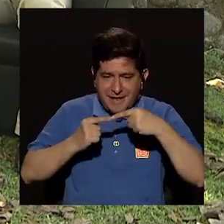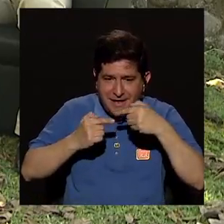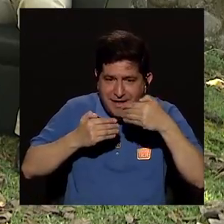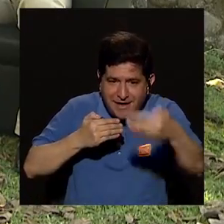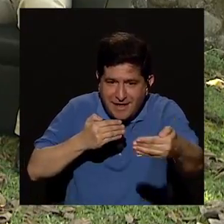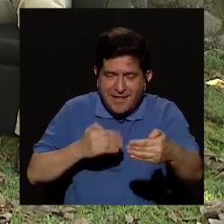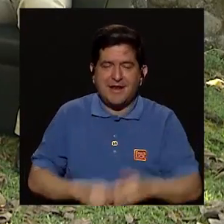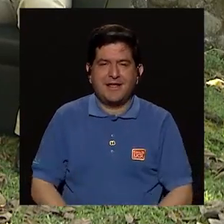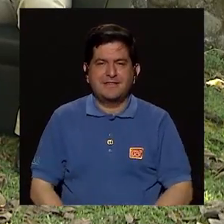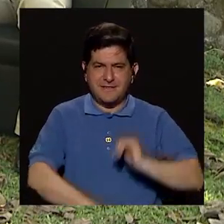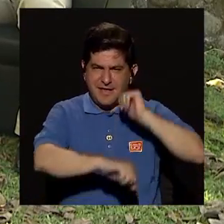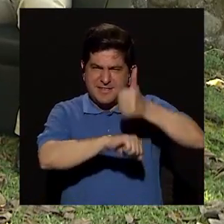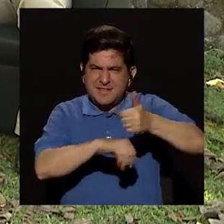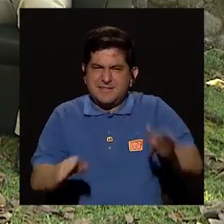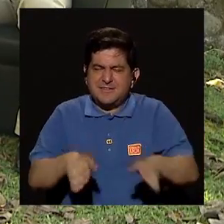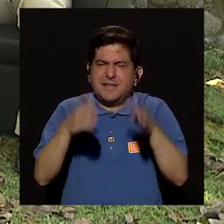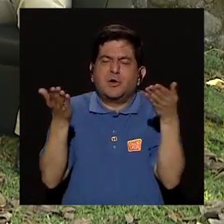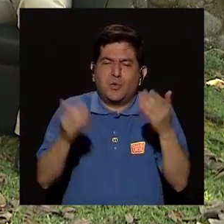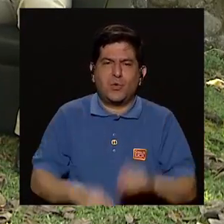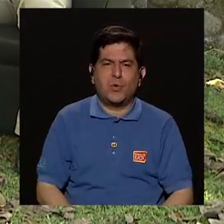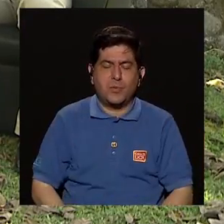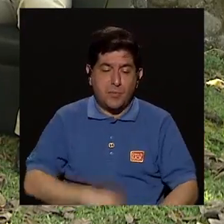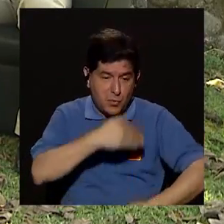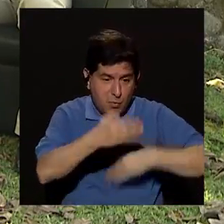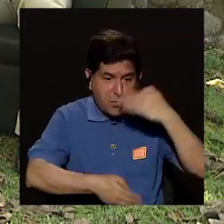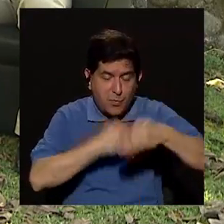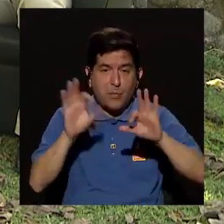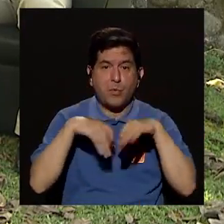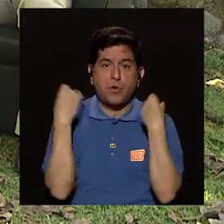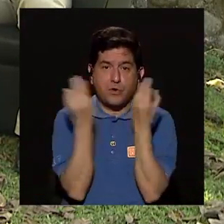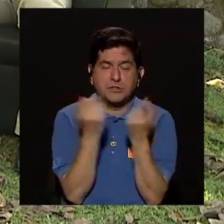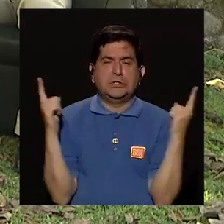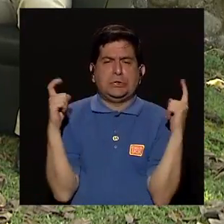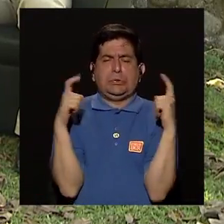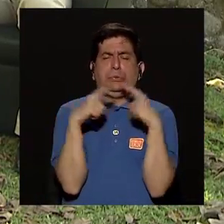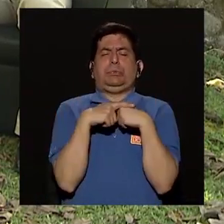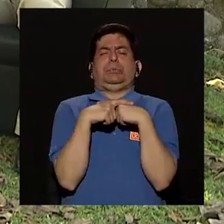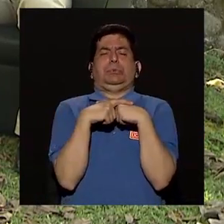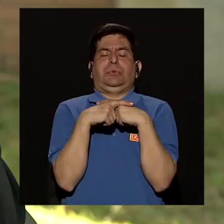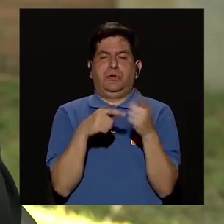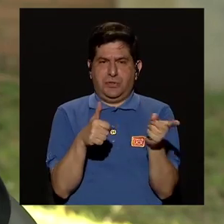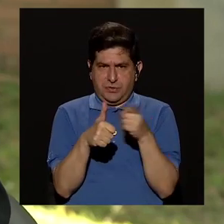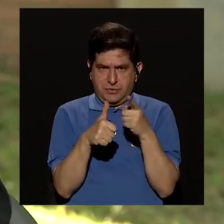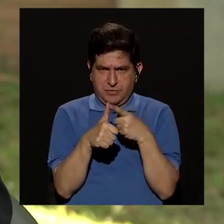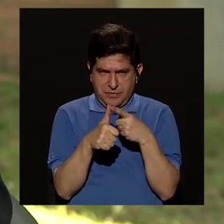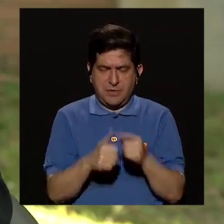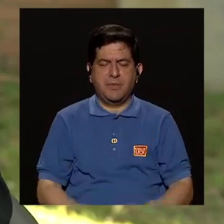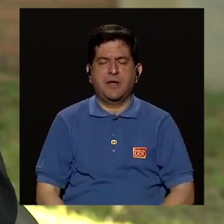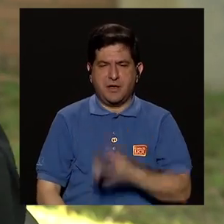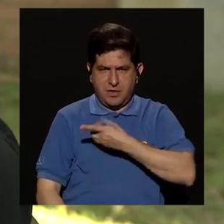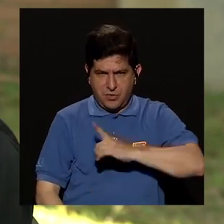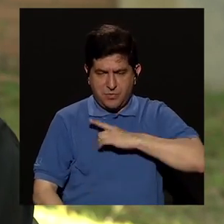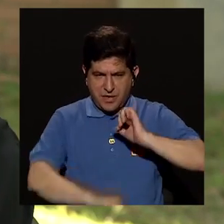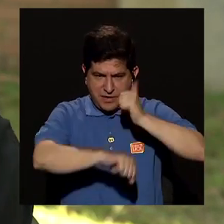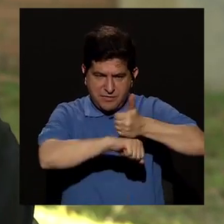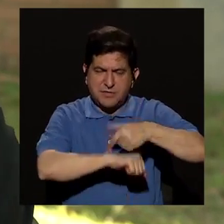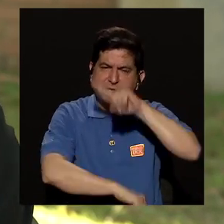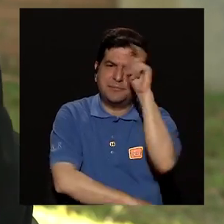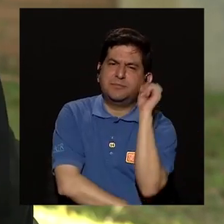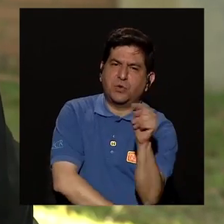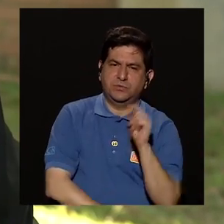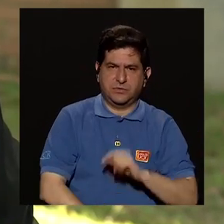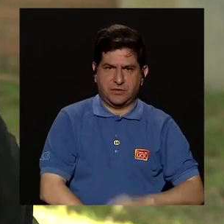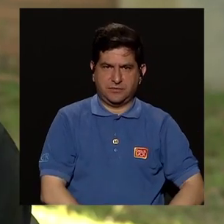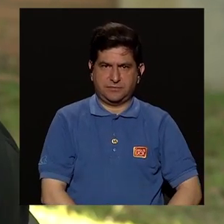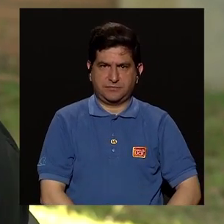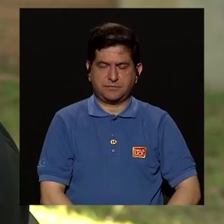empezamos a marcar cómo es eso. Porque la dinámica familiar es sumamente compleja. Y para empezar a establecer disciplina, debemos empezarnos a preguntar,